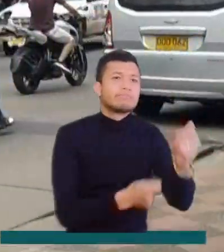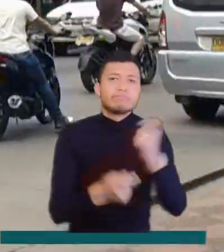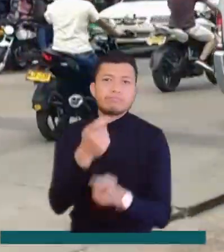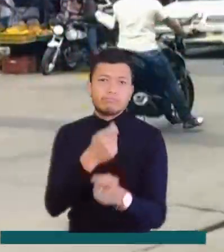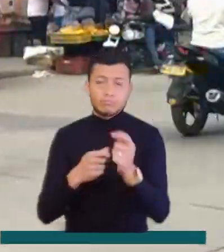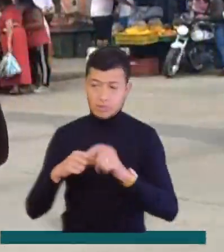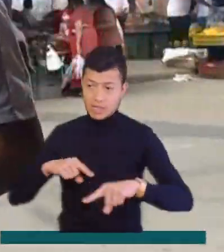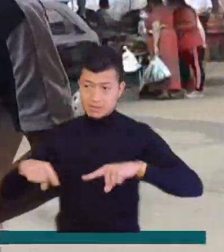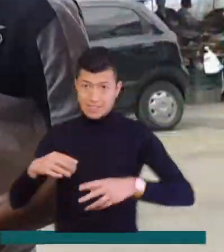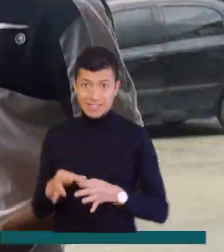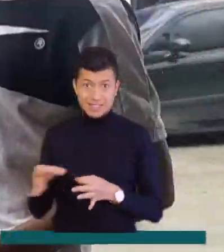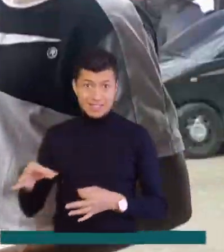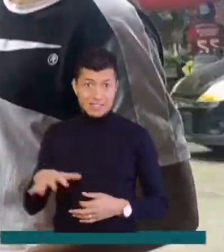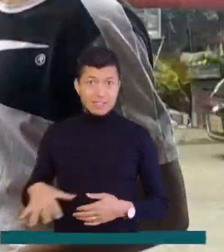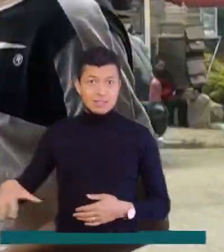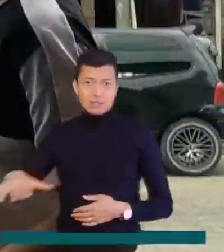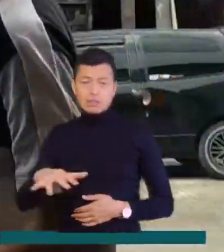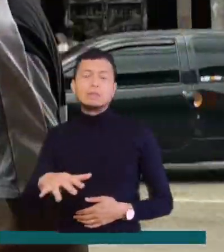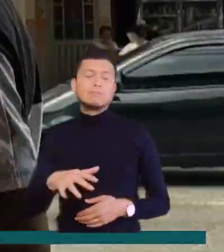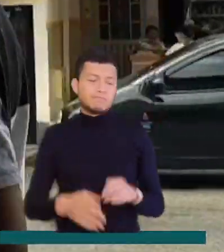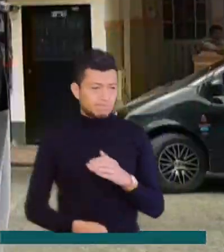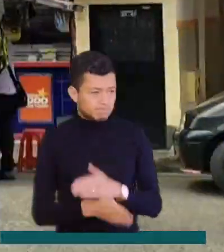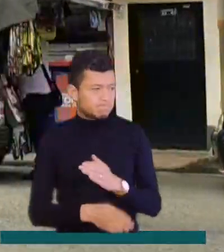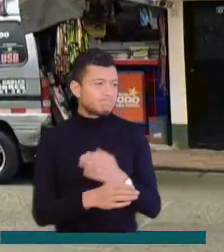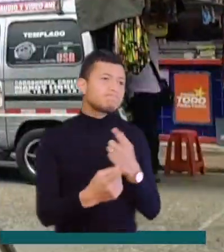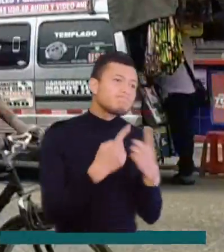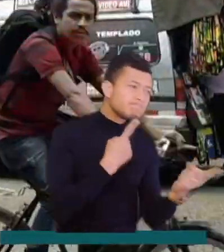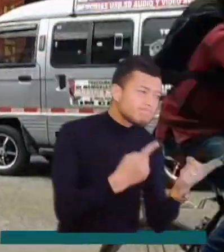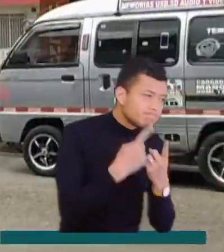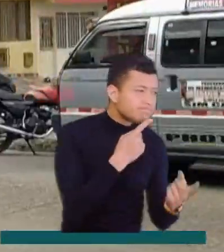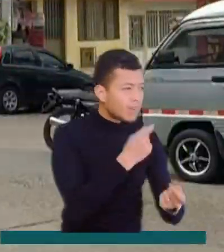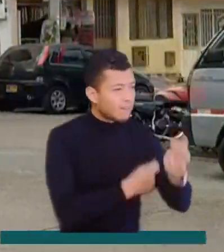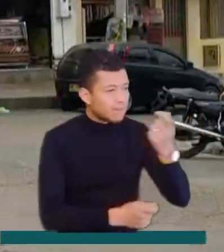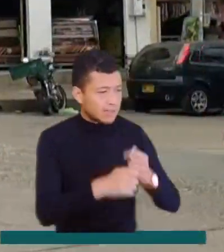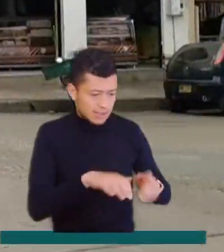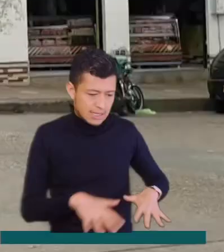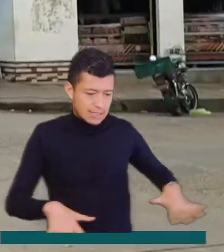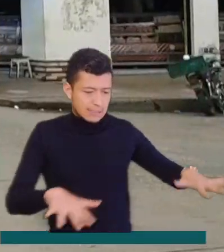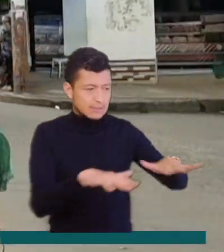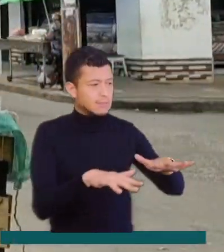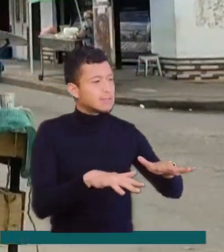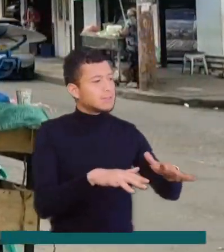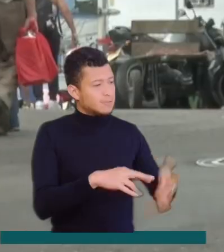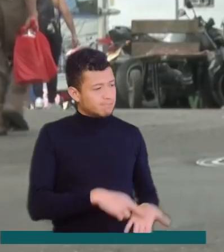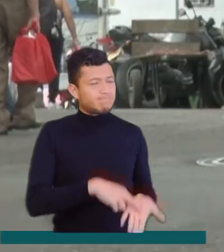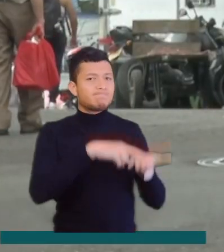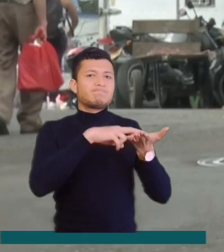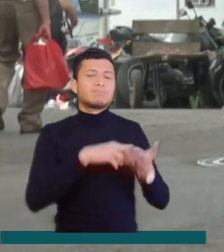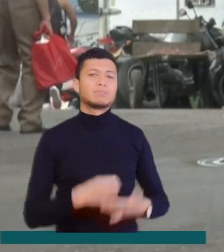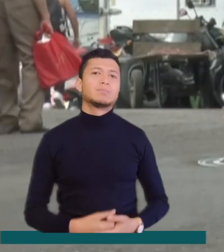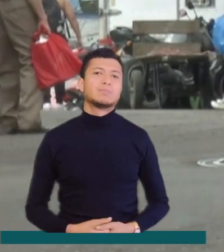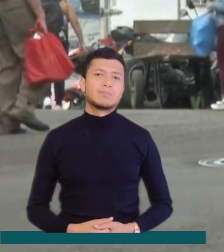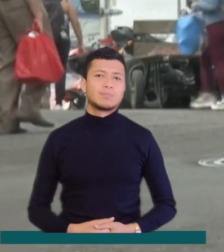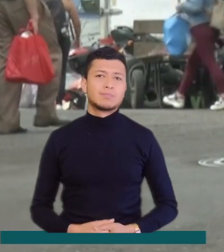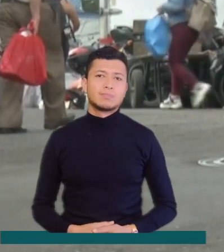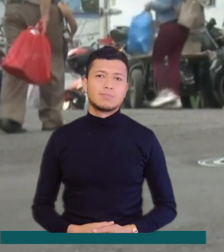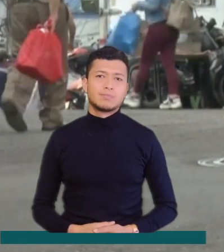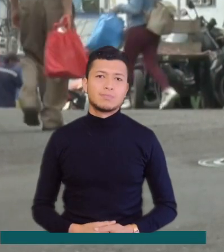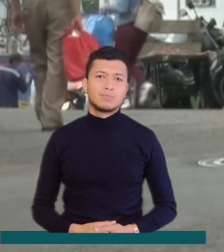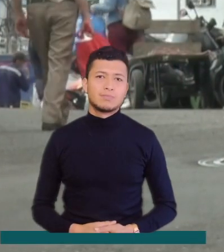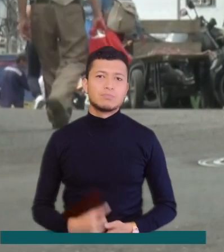situación, administración municipal adelanta jornadas de diálogo con los vendedores para recuperar estos espacios. Yo estoy de acuerdo